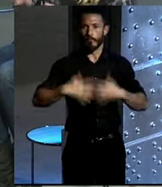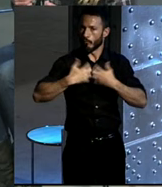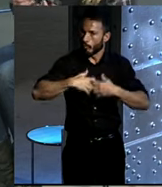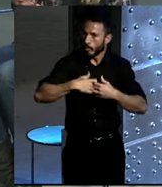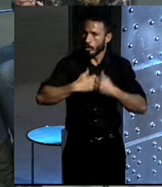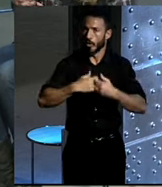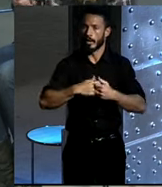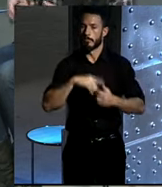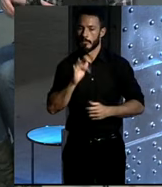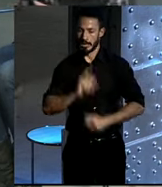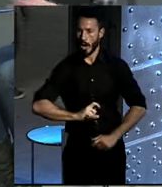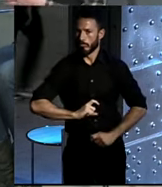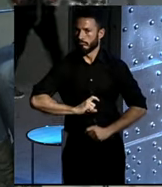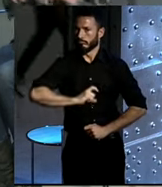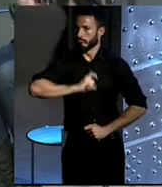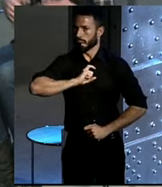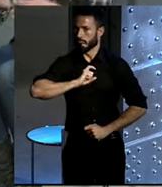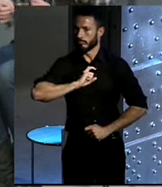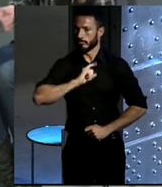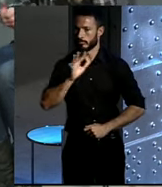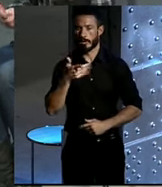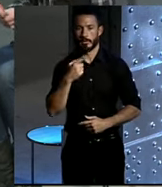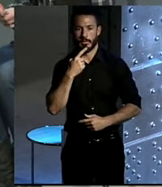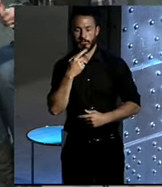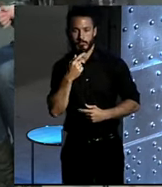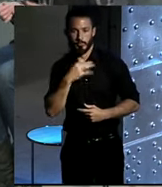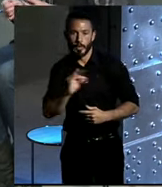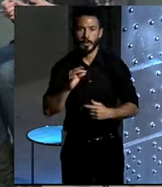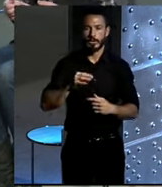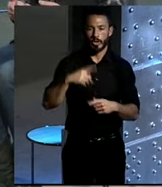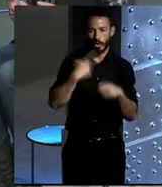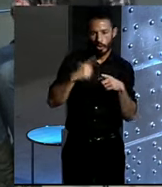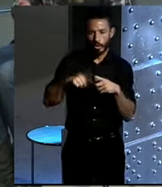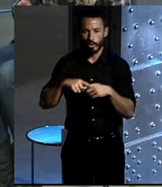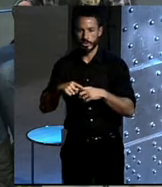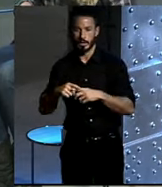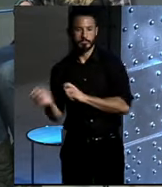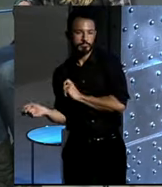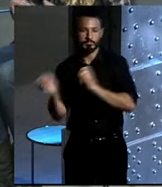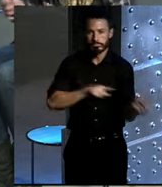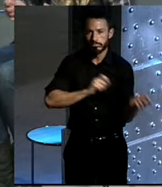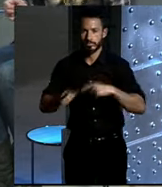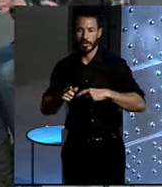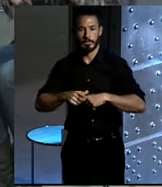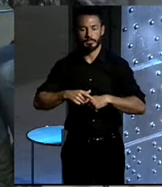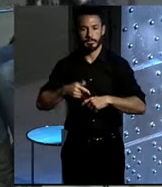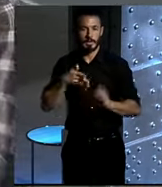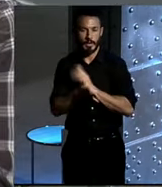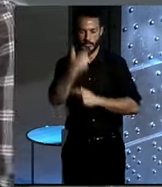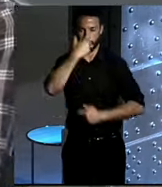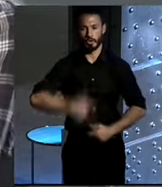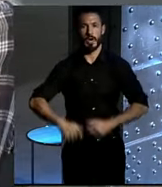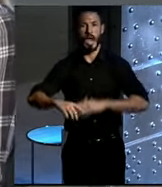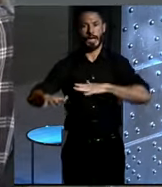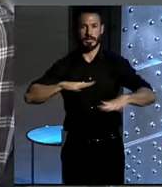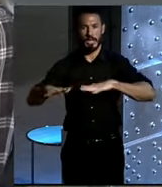tu estima, ser capaz de moverte, de mover tu hijo, tus bultos con tu propio esfuerzo, te convierte en una persona activa, no pasiva. No vas en un coche